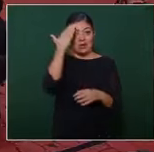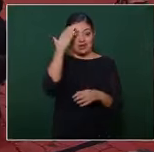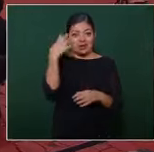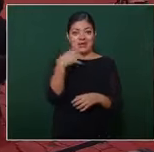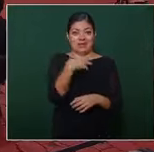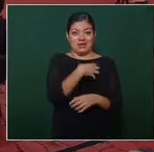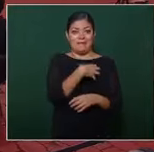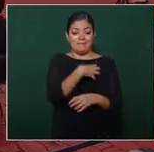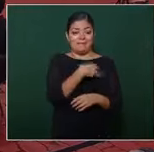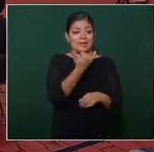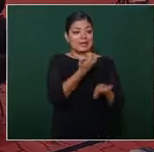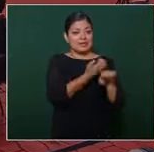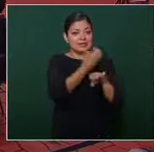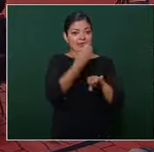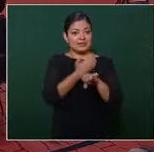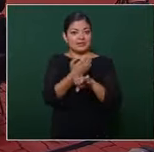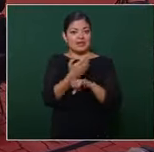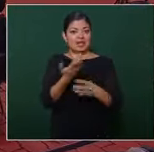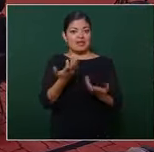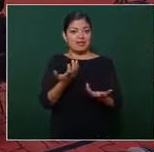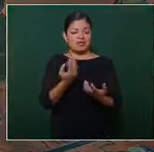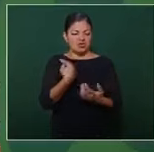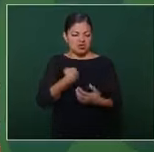nosotros manejamos